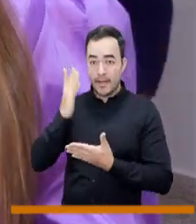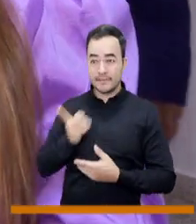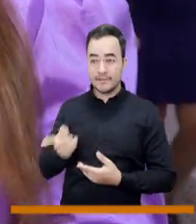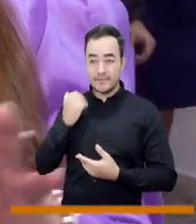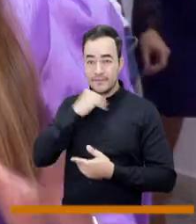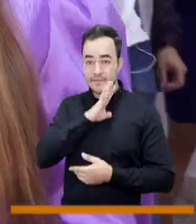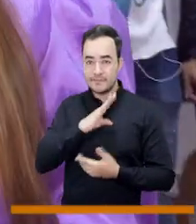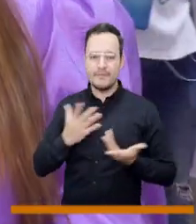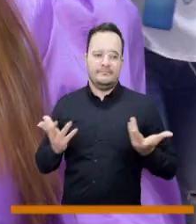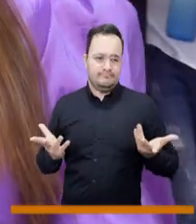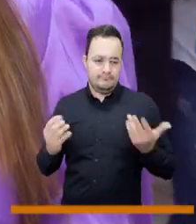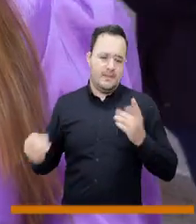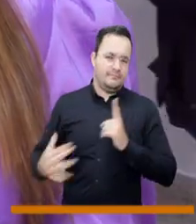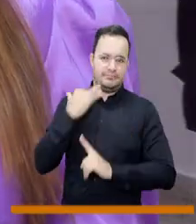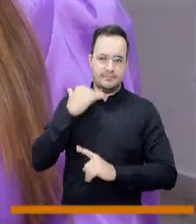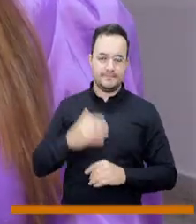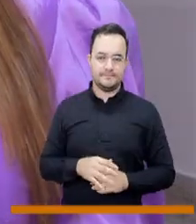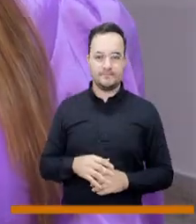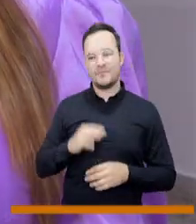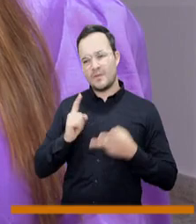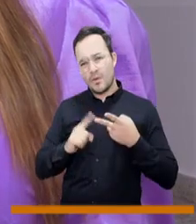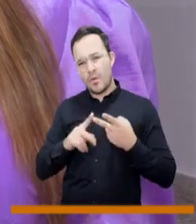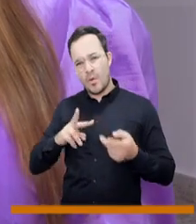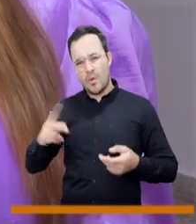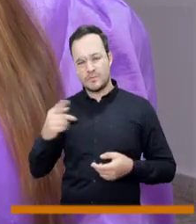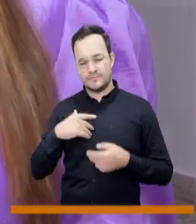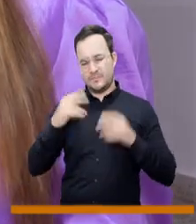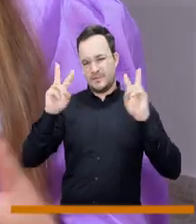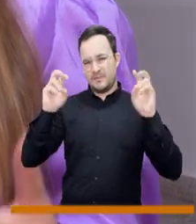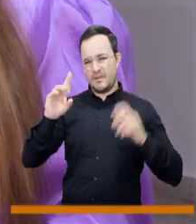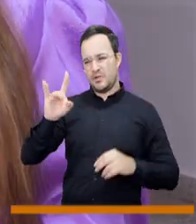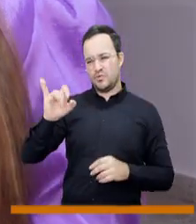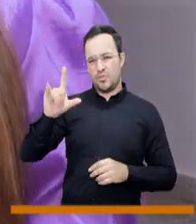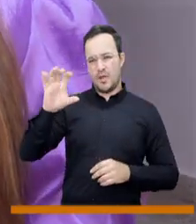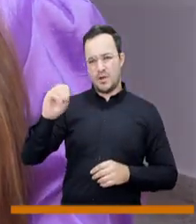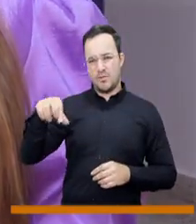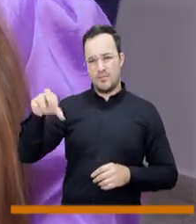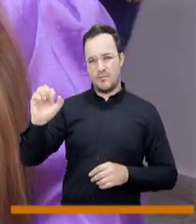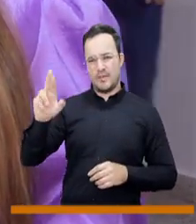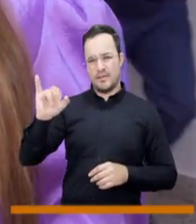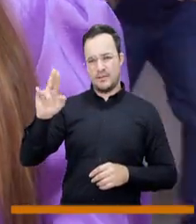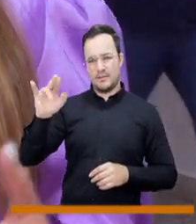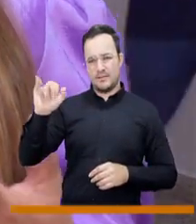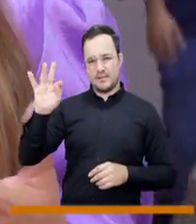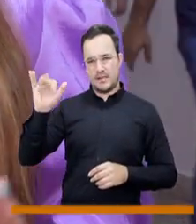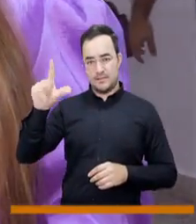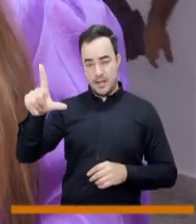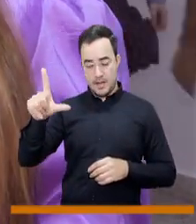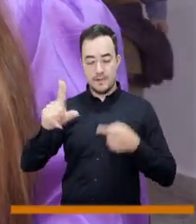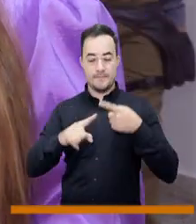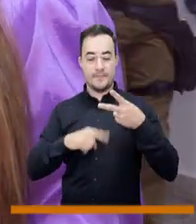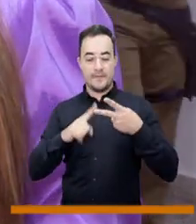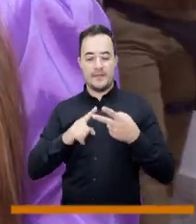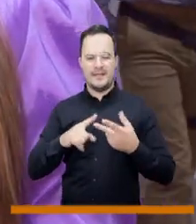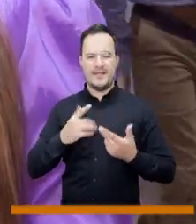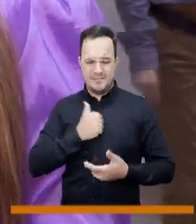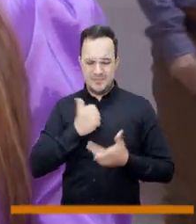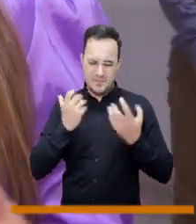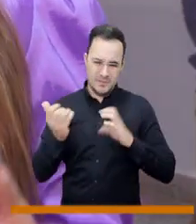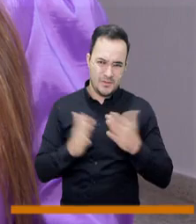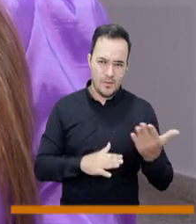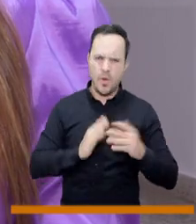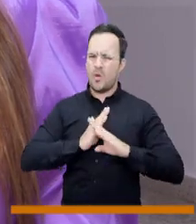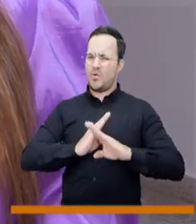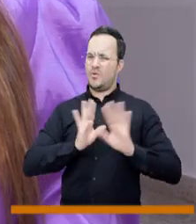afectaría a todo su núcleo familiar. Es por eso que se tocó el duelo perinatal, la prevención del suicidio